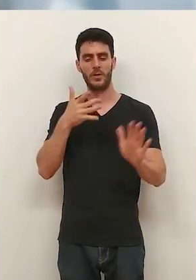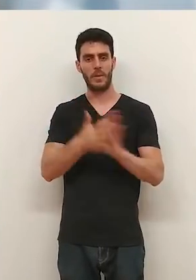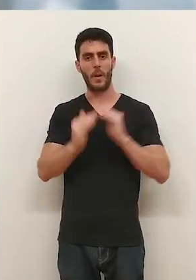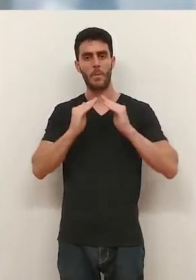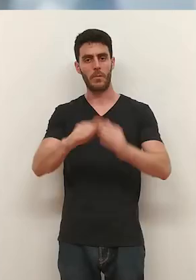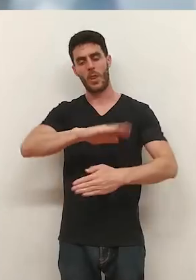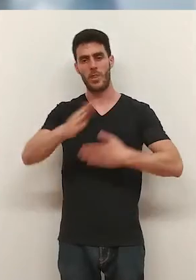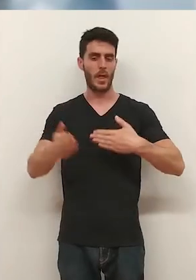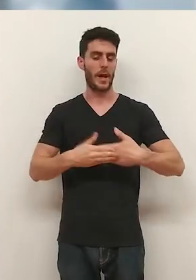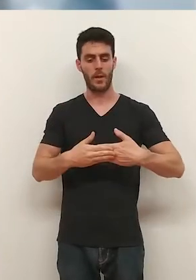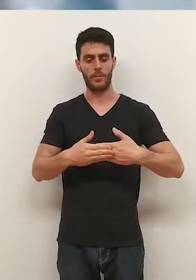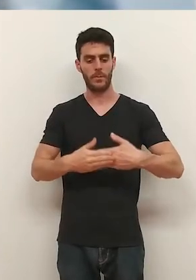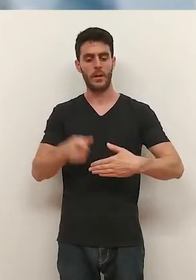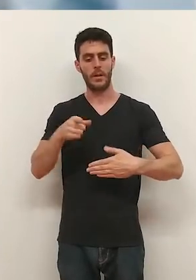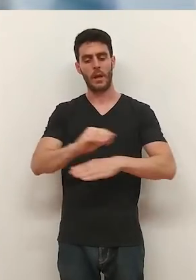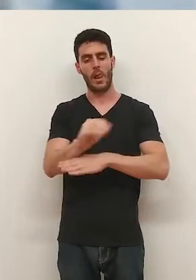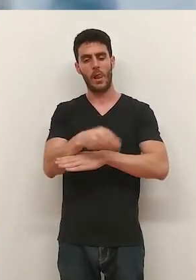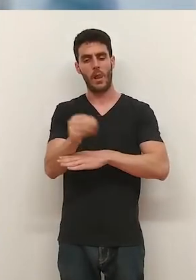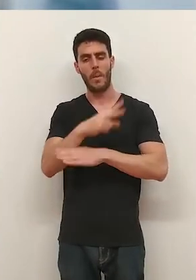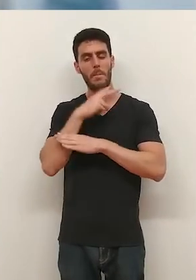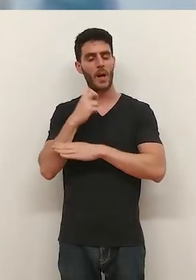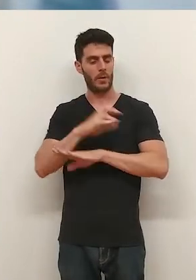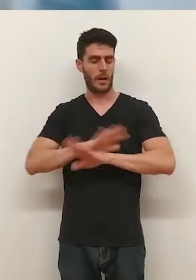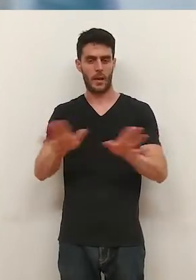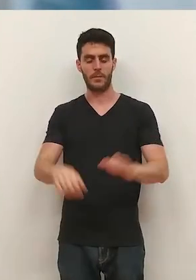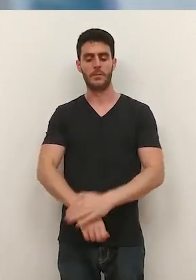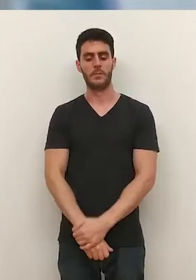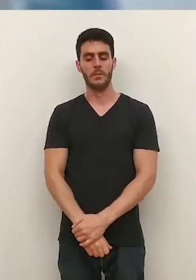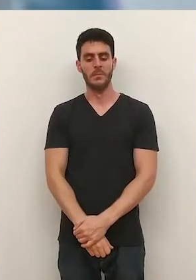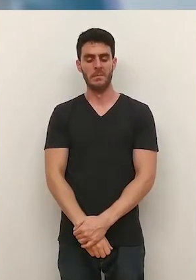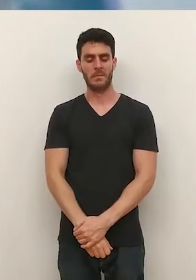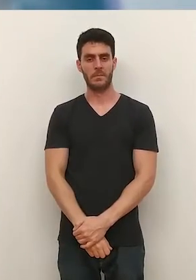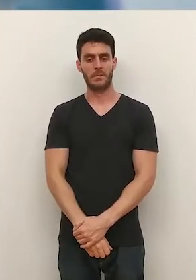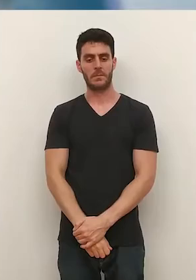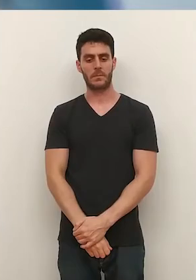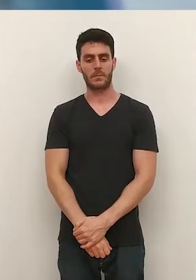han sido escasos, ya que se trata de un pabellón cerrado en el que no se conserva nada de valor.